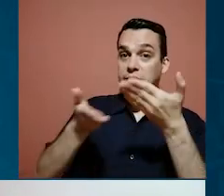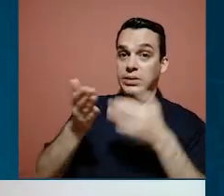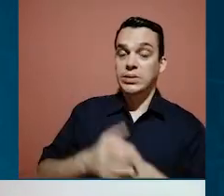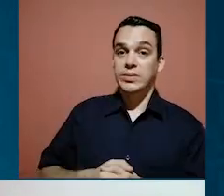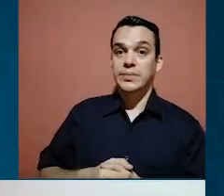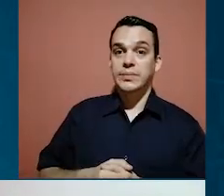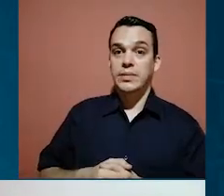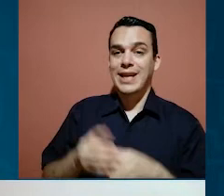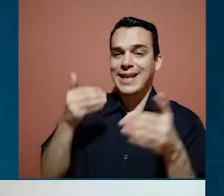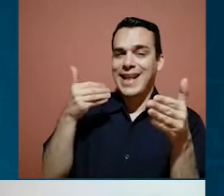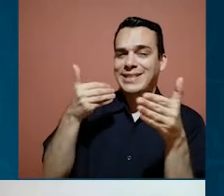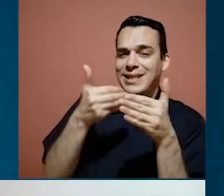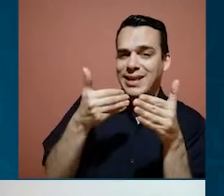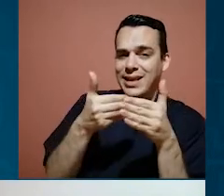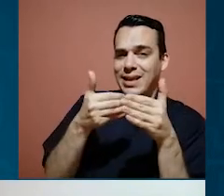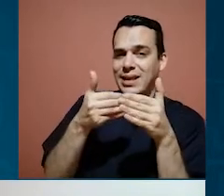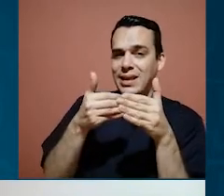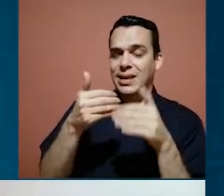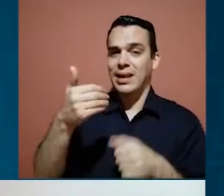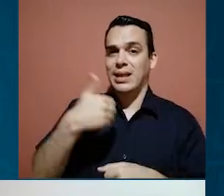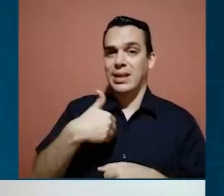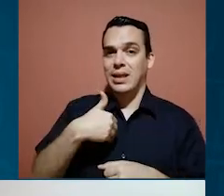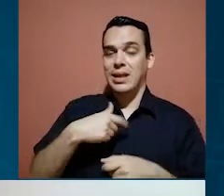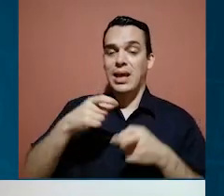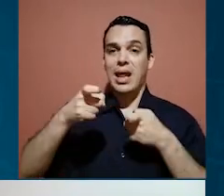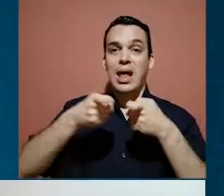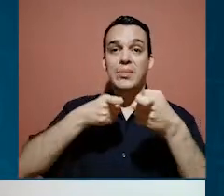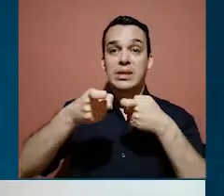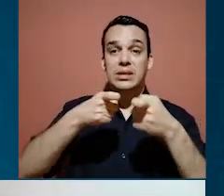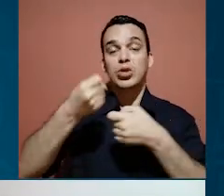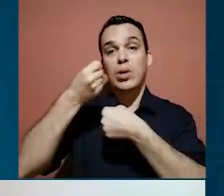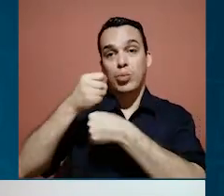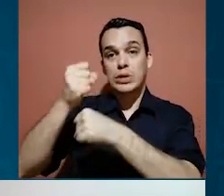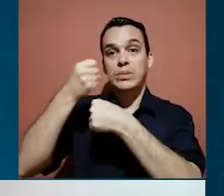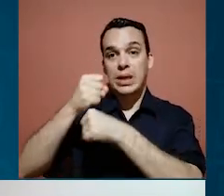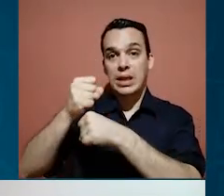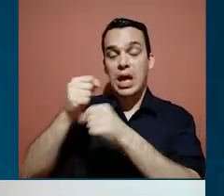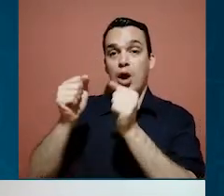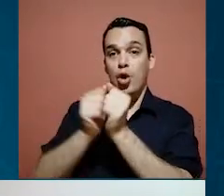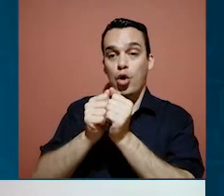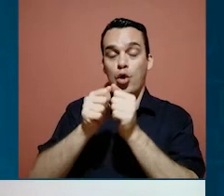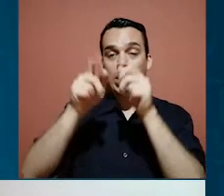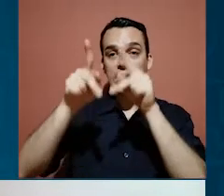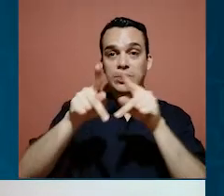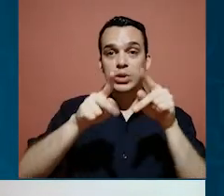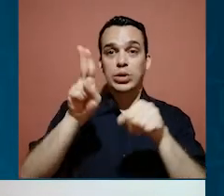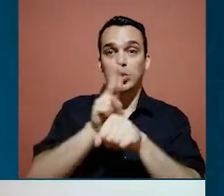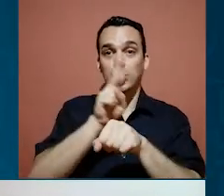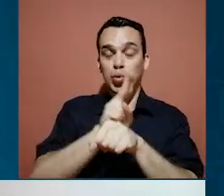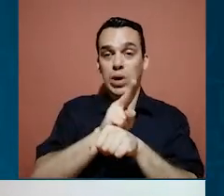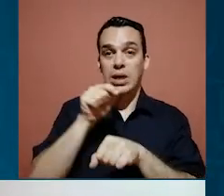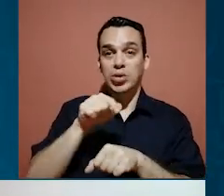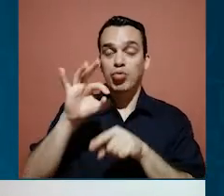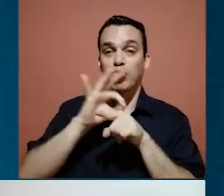es la cercanía que tiene la administración o la Municipalidad con los usuarios.